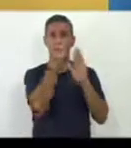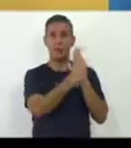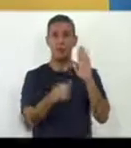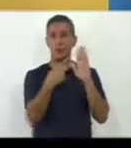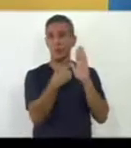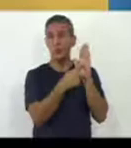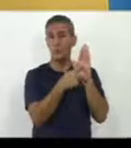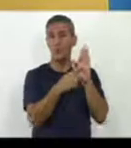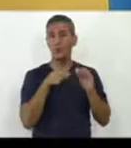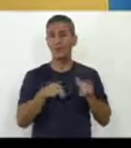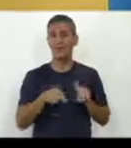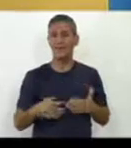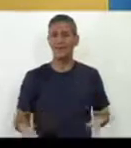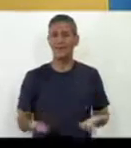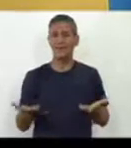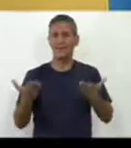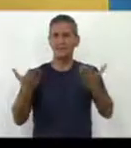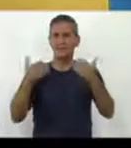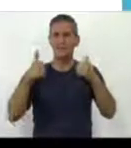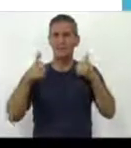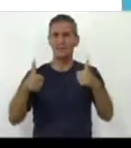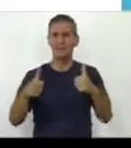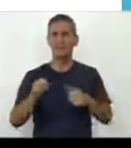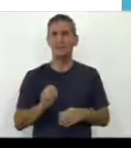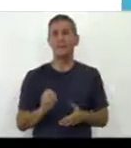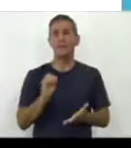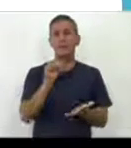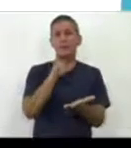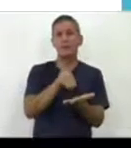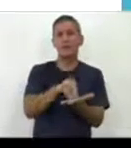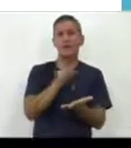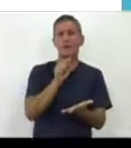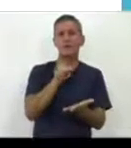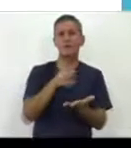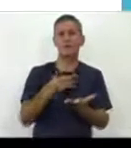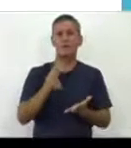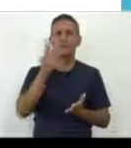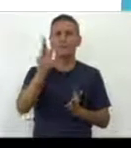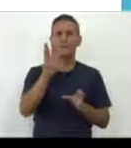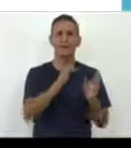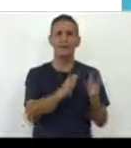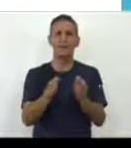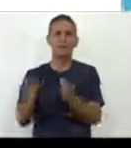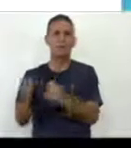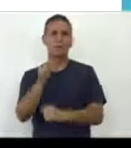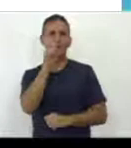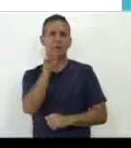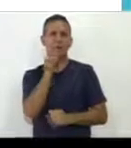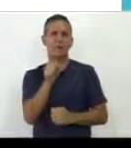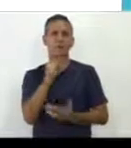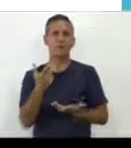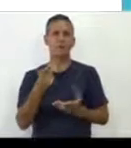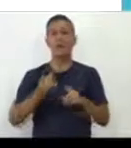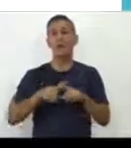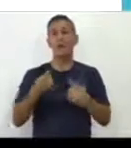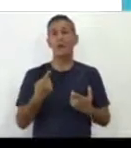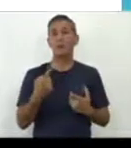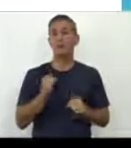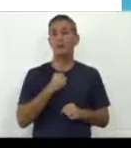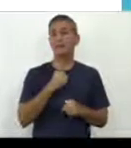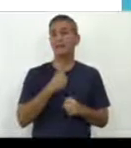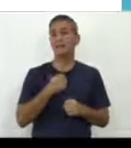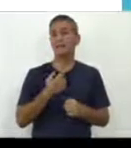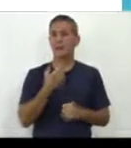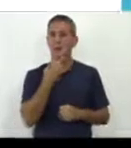estamos contribuyendo también a su desarrollo. Tenemos colocado allí como tres bloques de preguntas y es